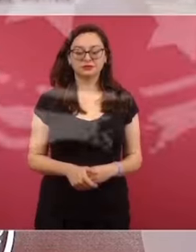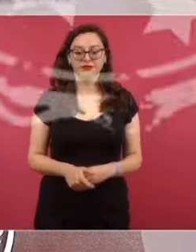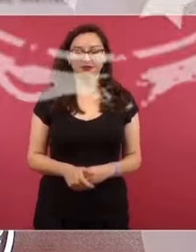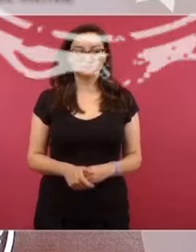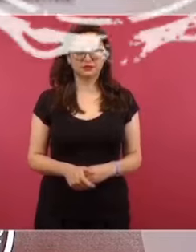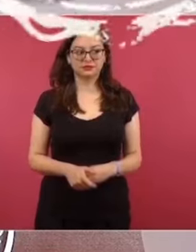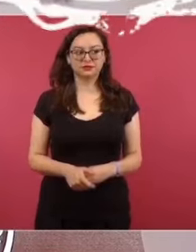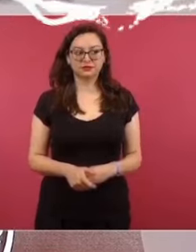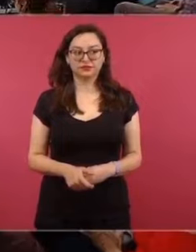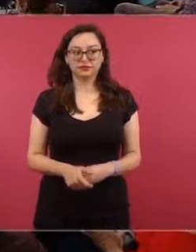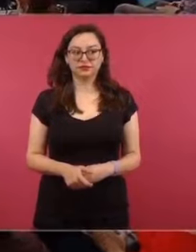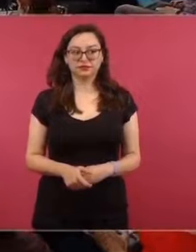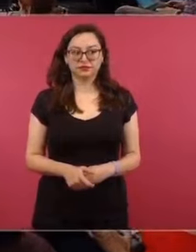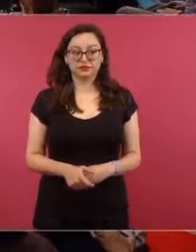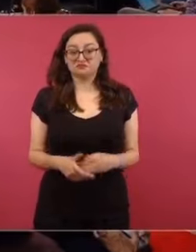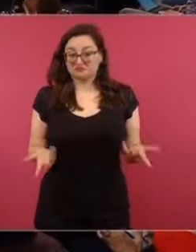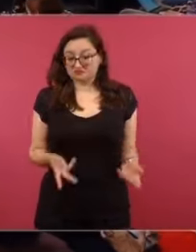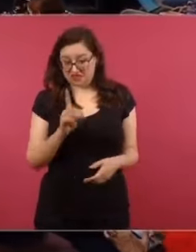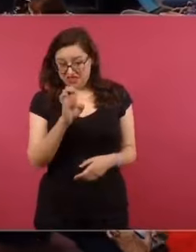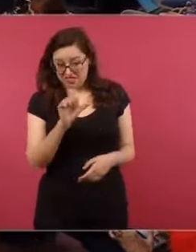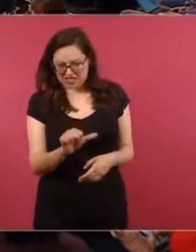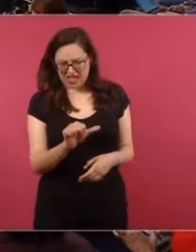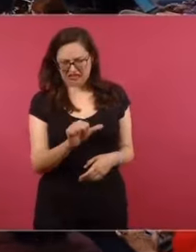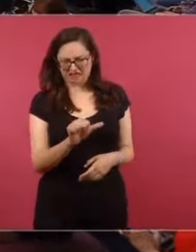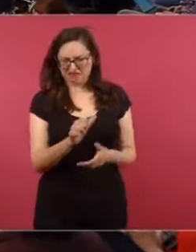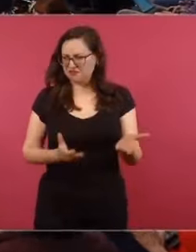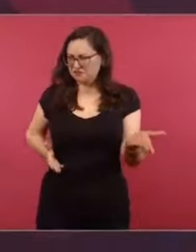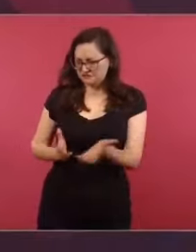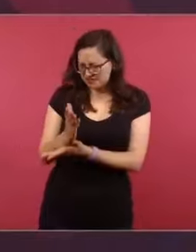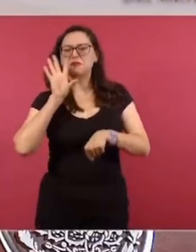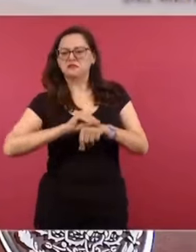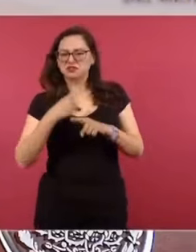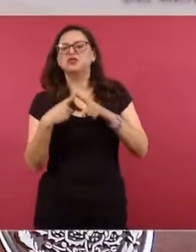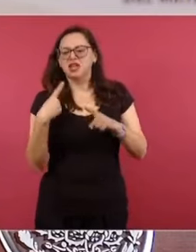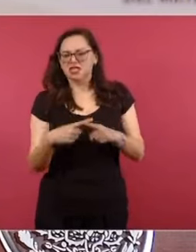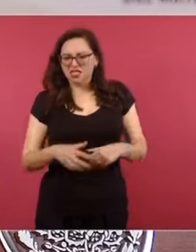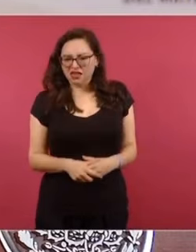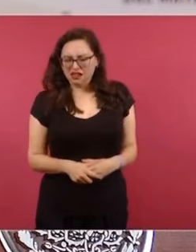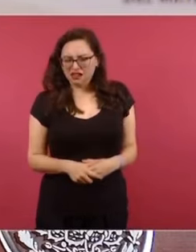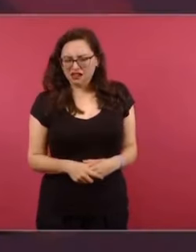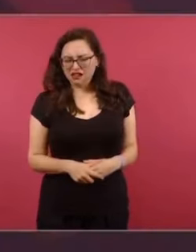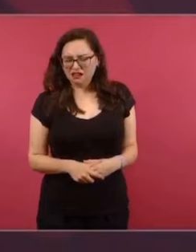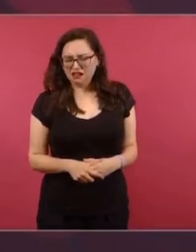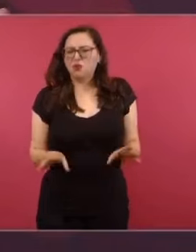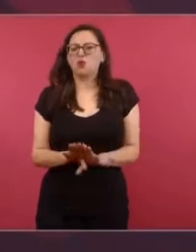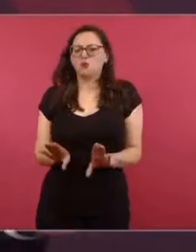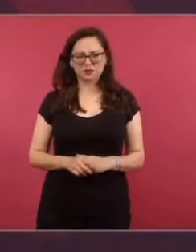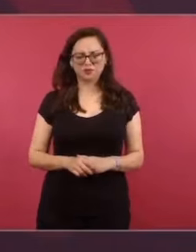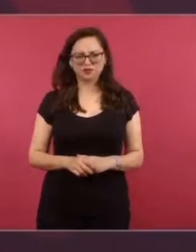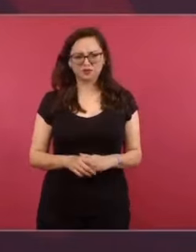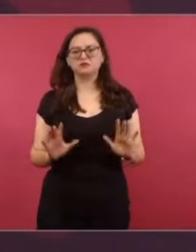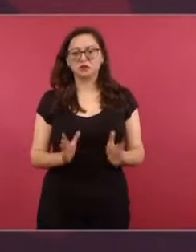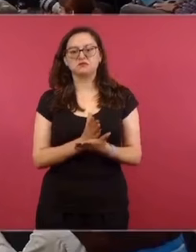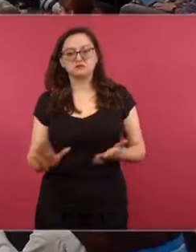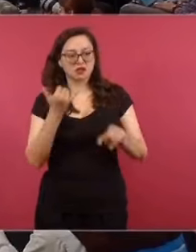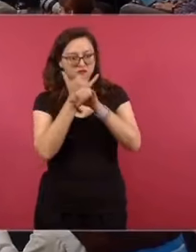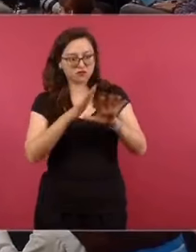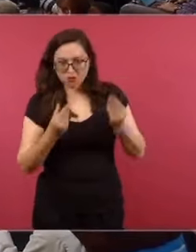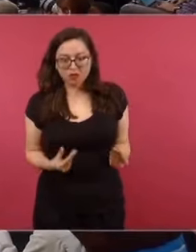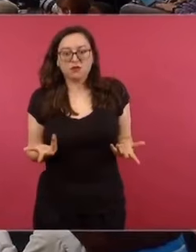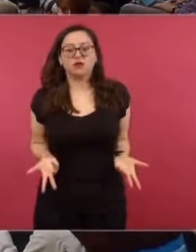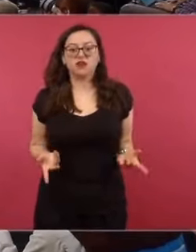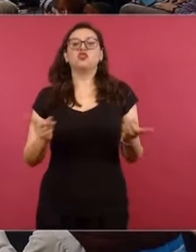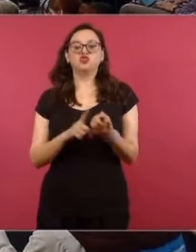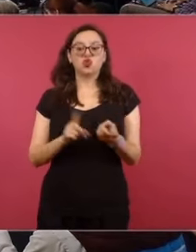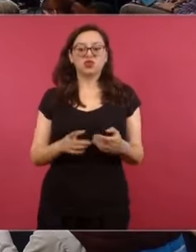¿Qué tiene que hacer la DEA? Investigando al presidente de México. ¿Quién se los autoriza? Además, ¿dónde está? ¿La información dónde están las pruebas?